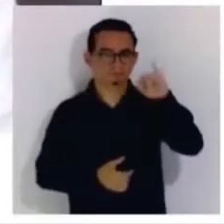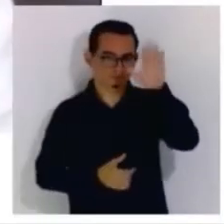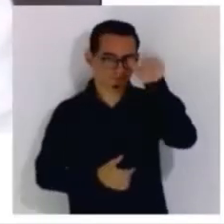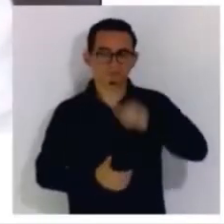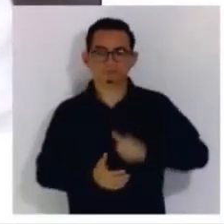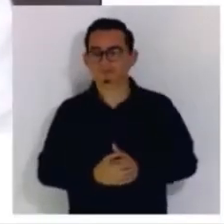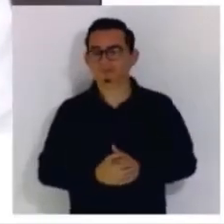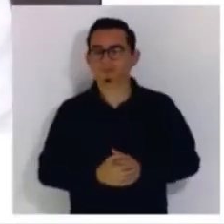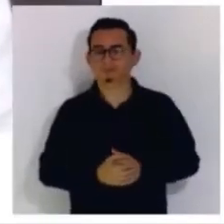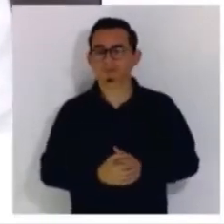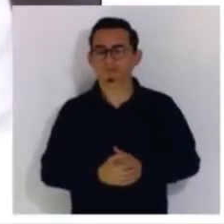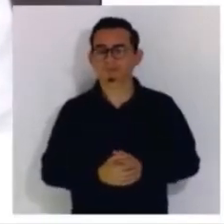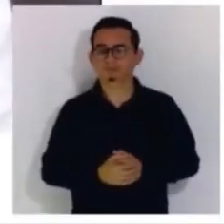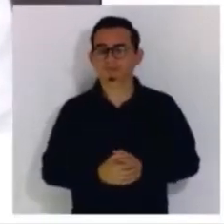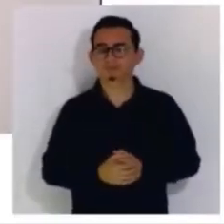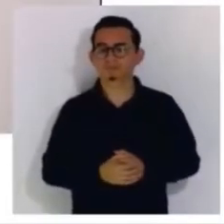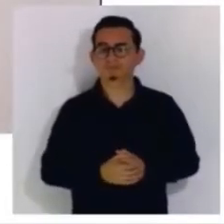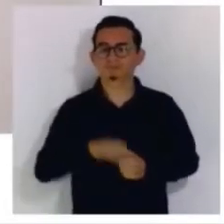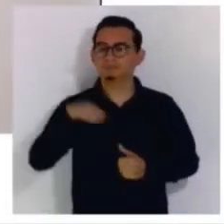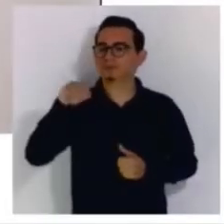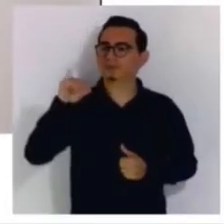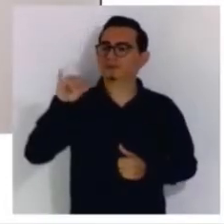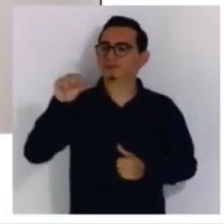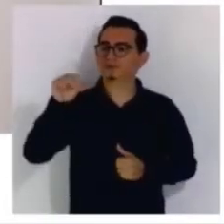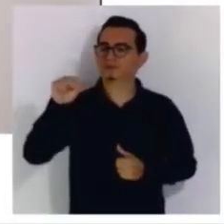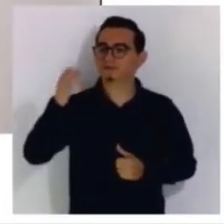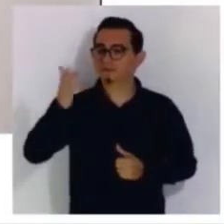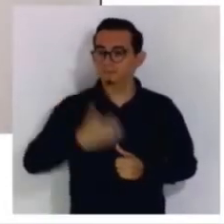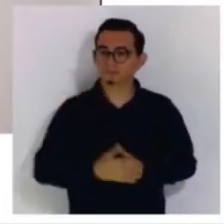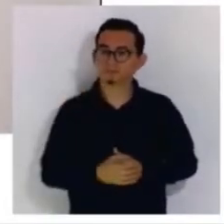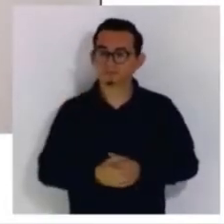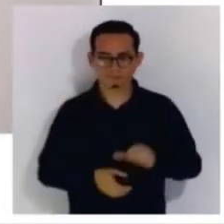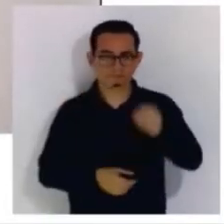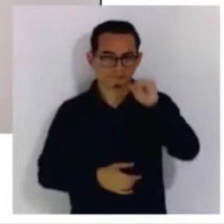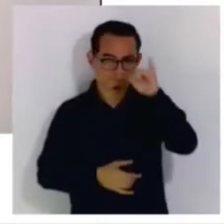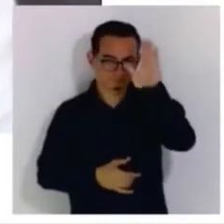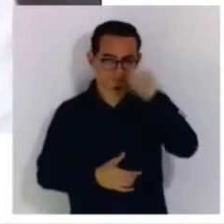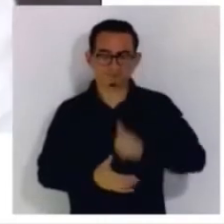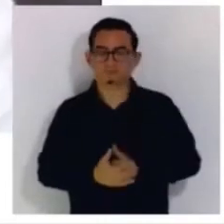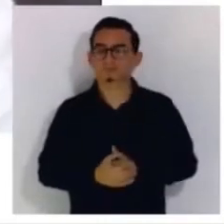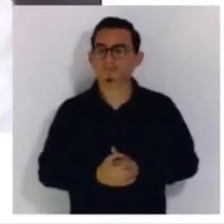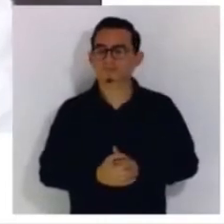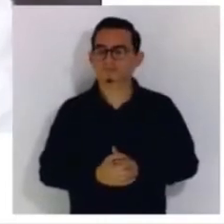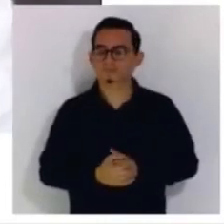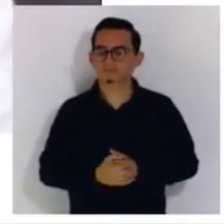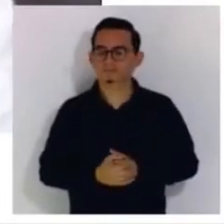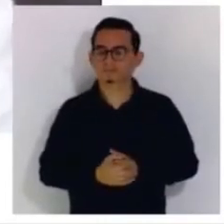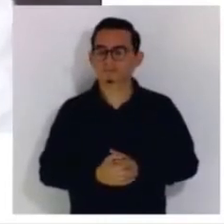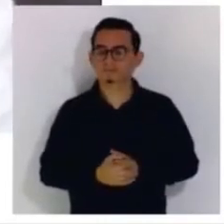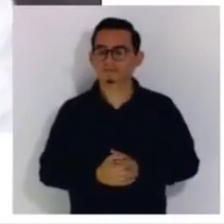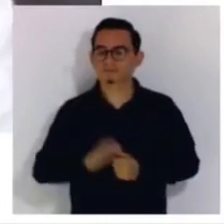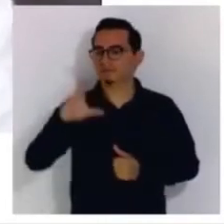Gracias. A favor. Consejera, Claudia Alejandra Vargas Bautista.